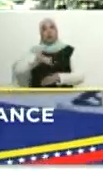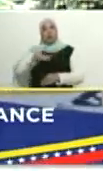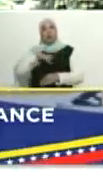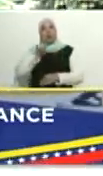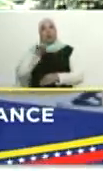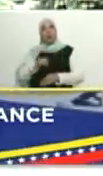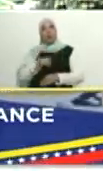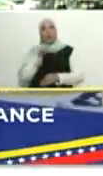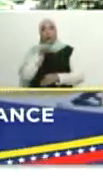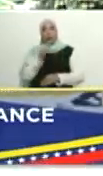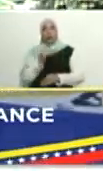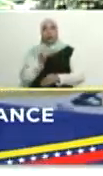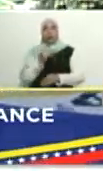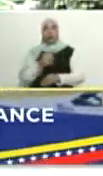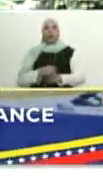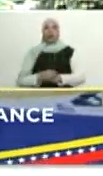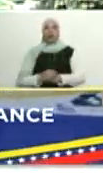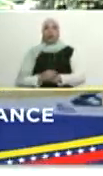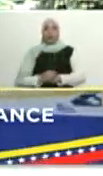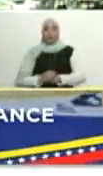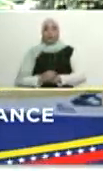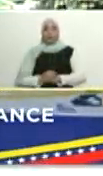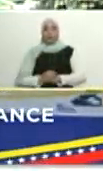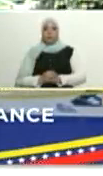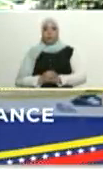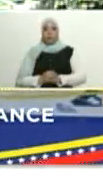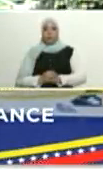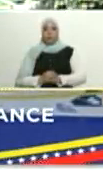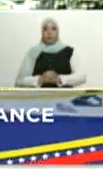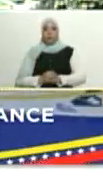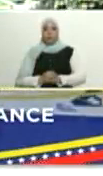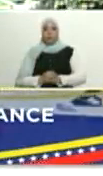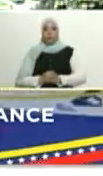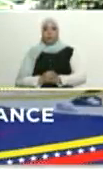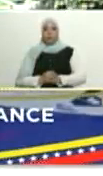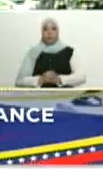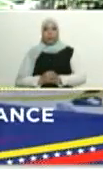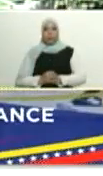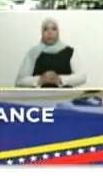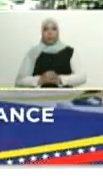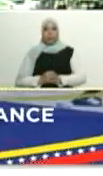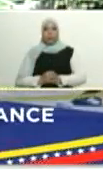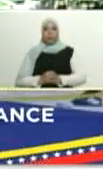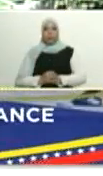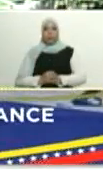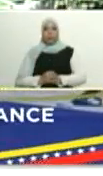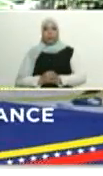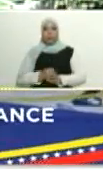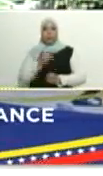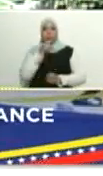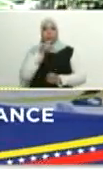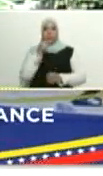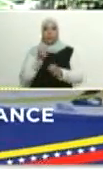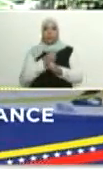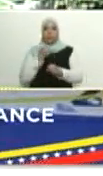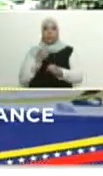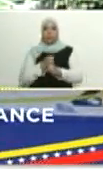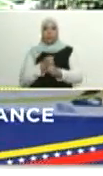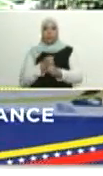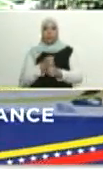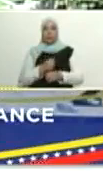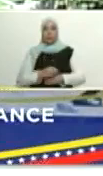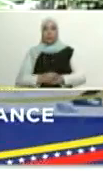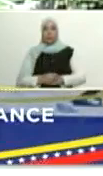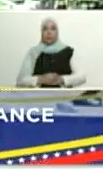ser, pues, como debe ser en una economía que debe seguir su camino